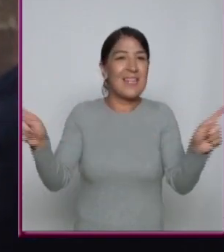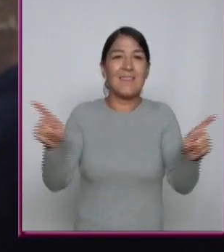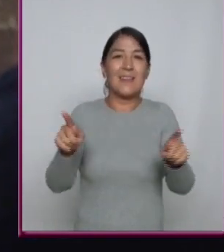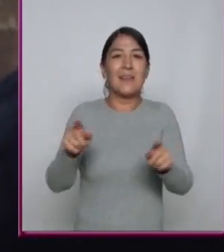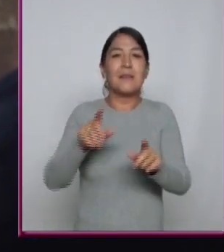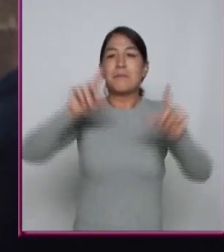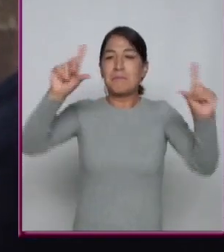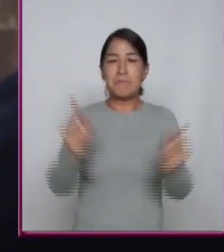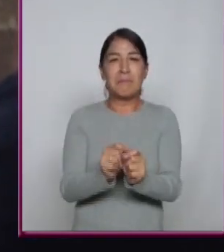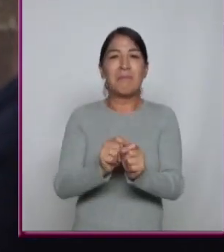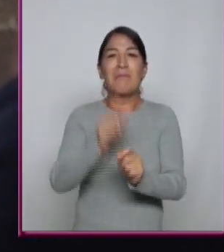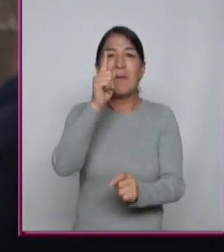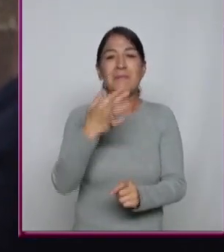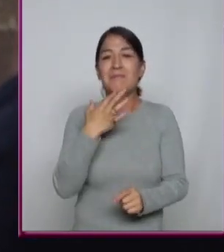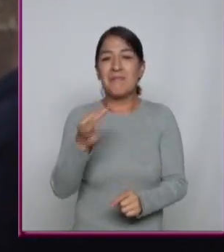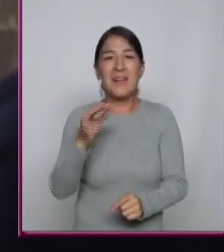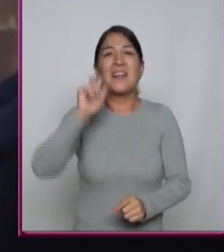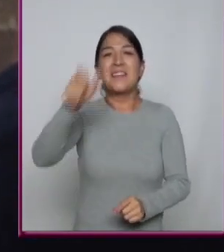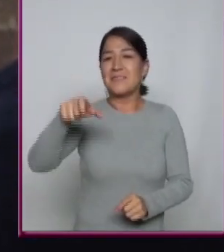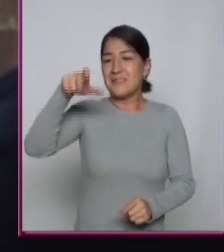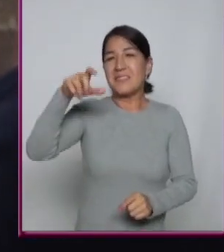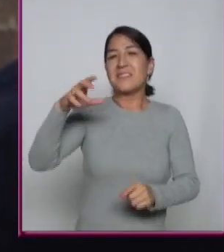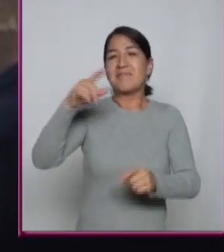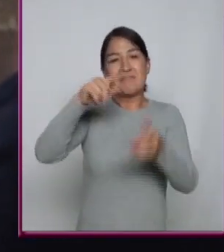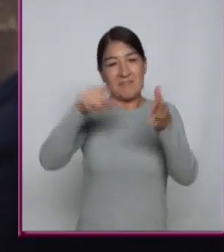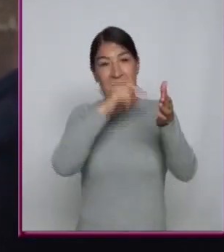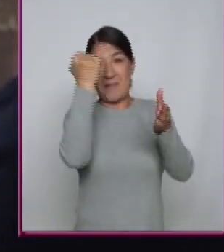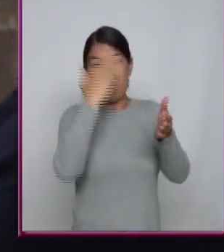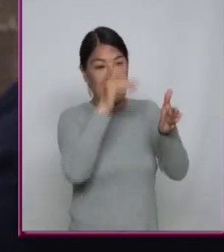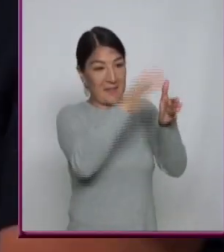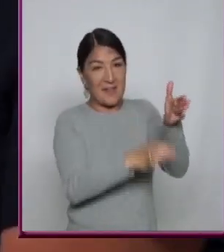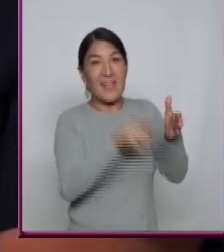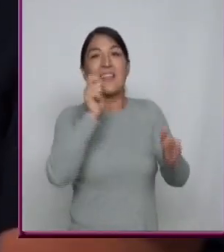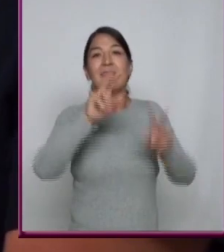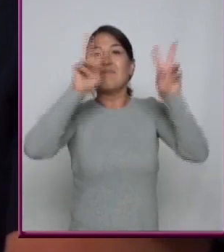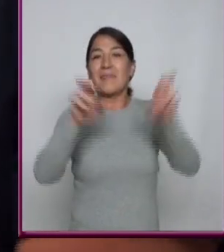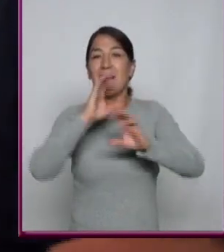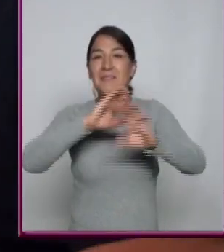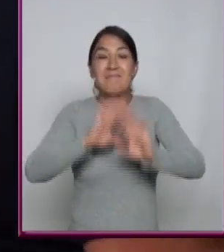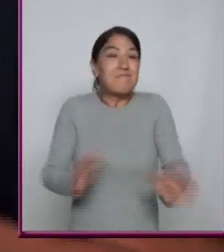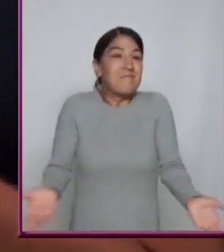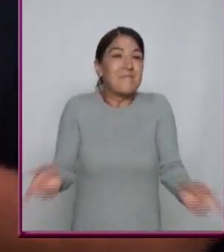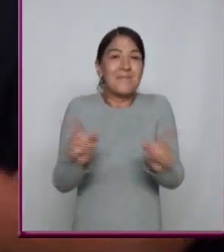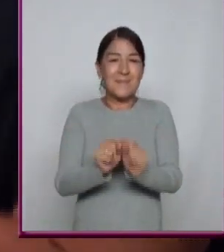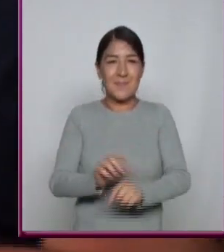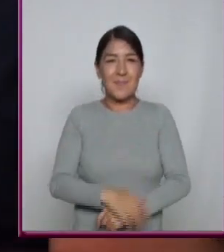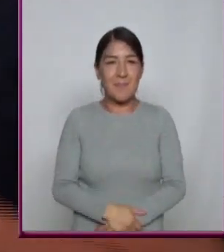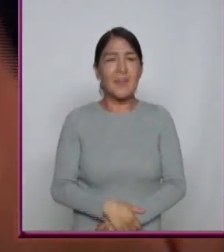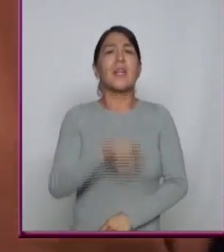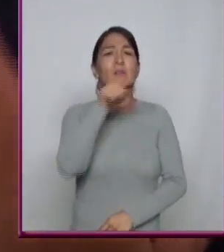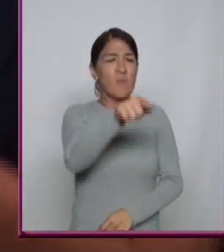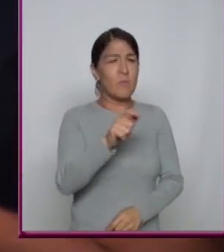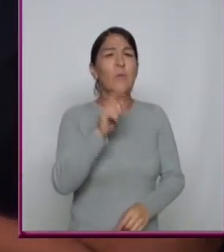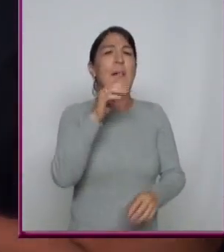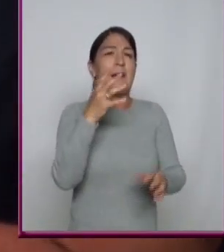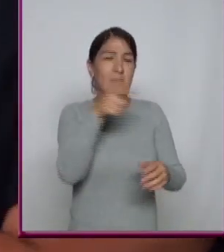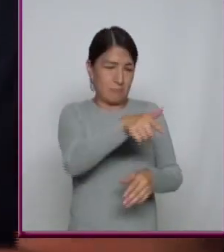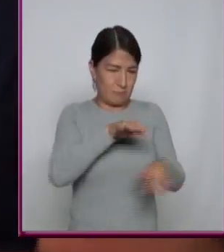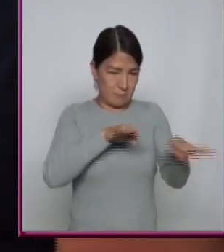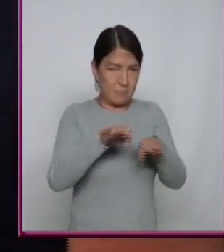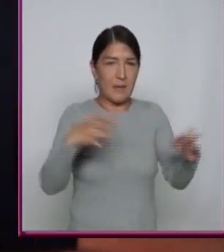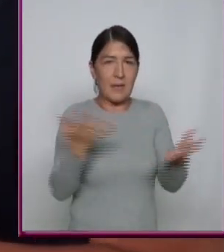diluye A ver un display con la portada El título de las canciones Y vámonos Muy bien Y tú obviamente te dedicas A